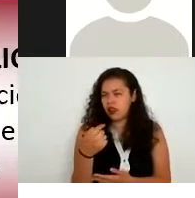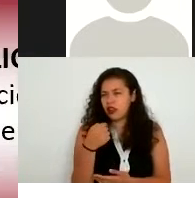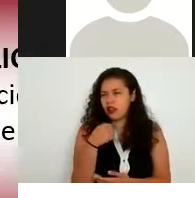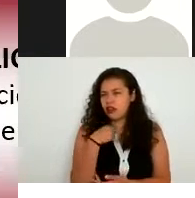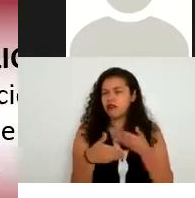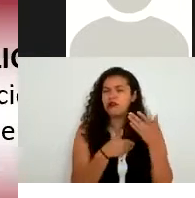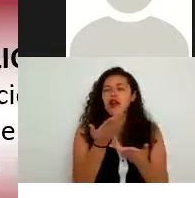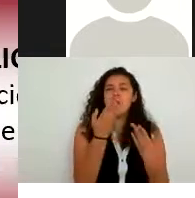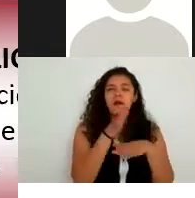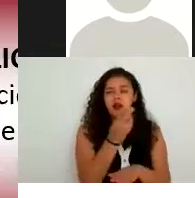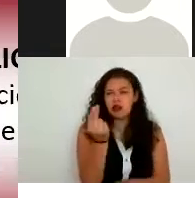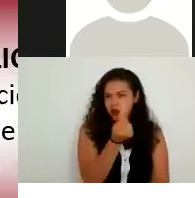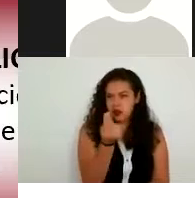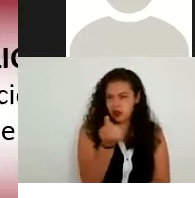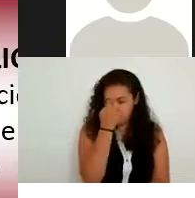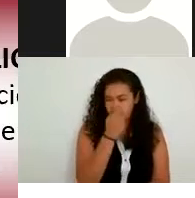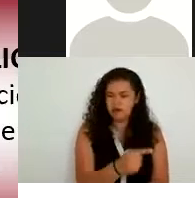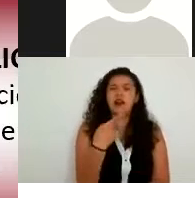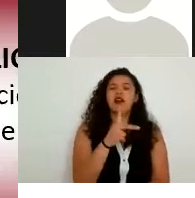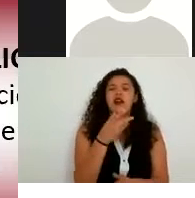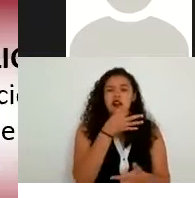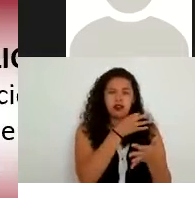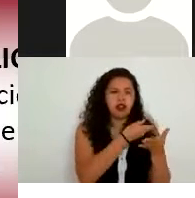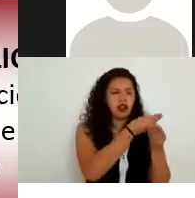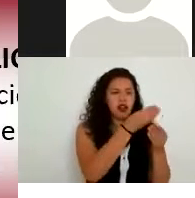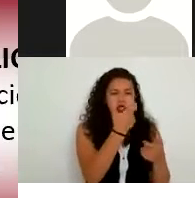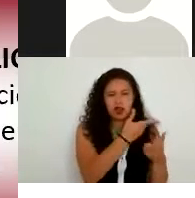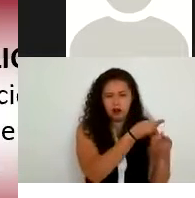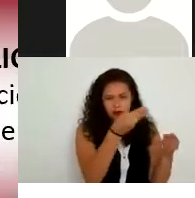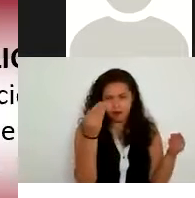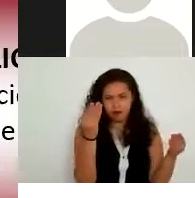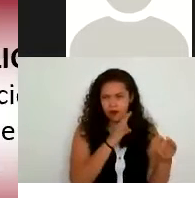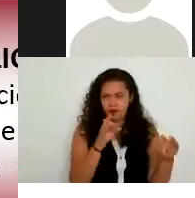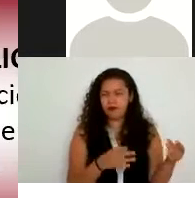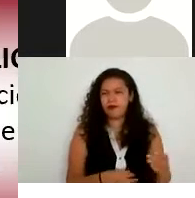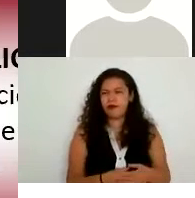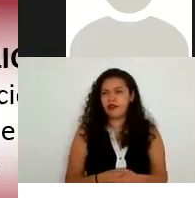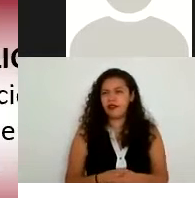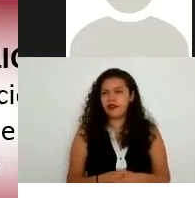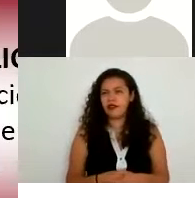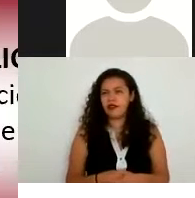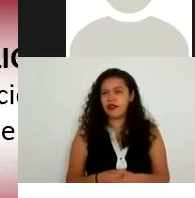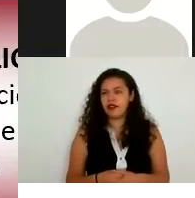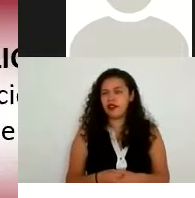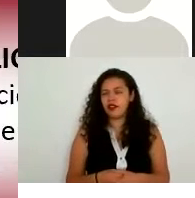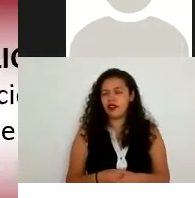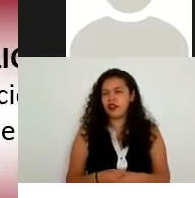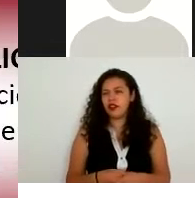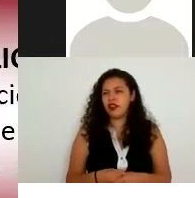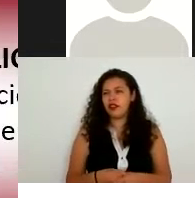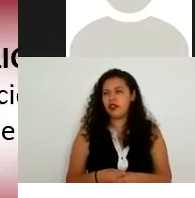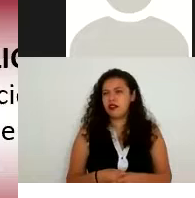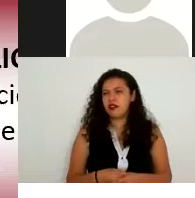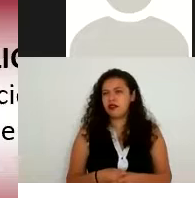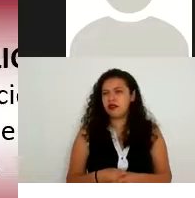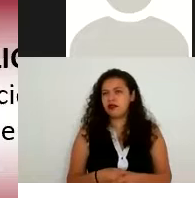para que me pueda hacer esa dispersión el encargado en este caso se refiere a la persona al